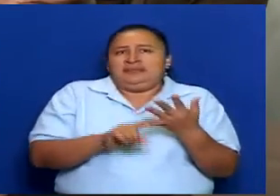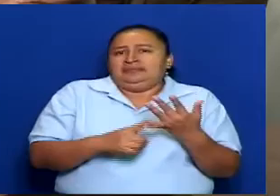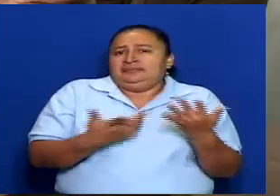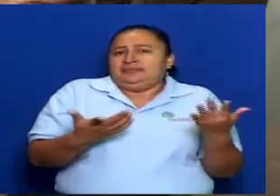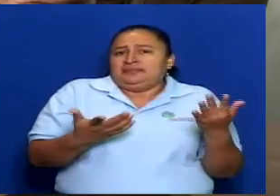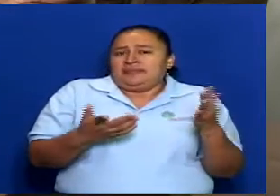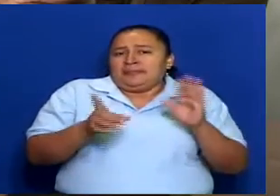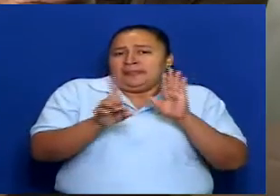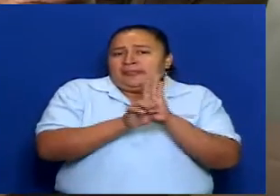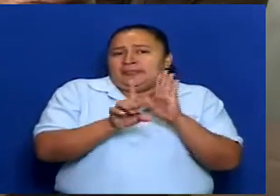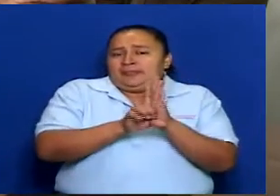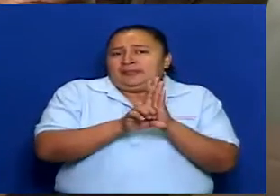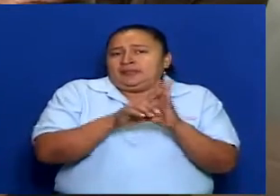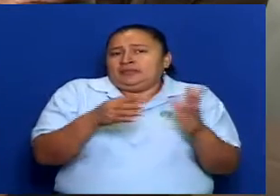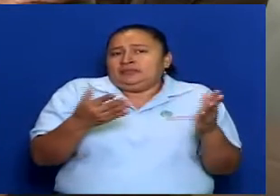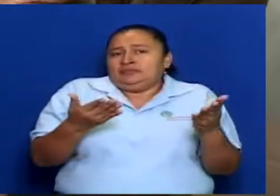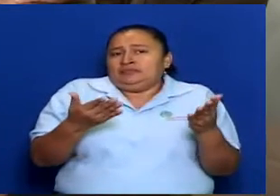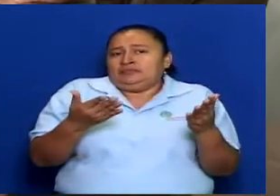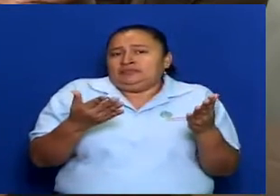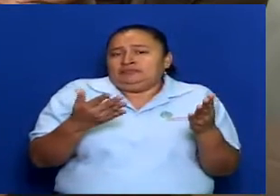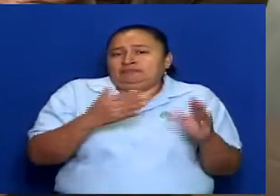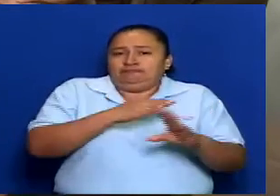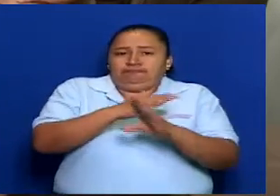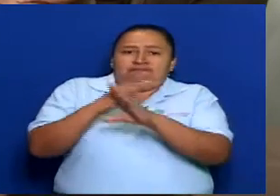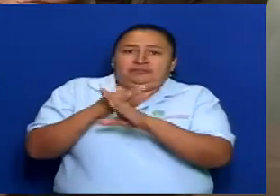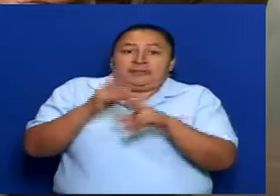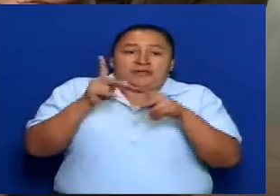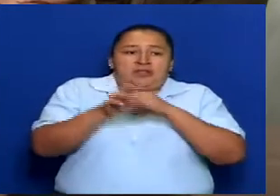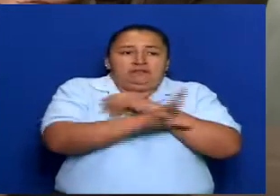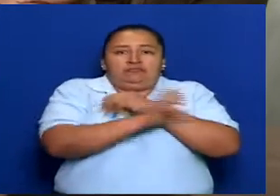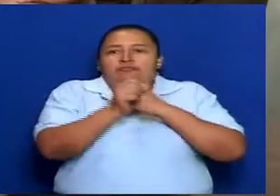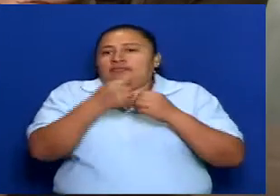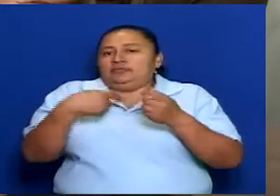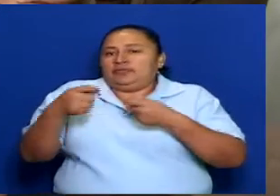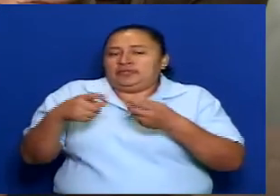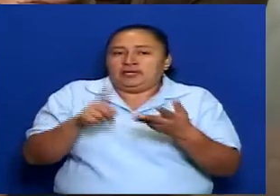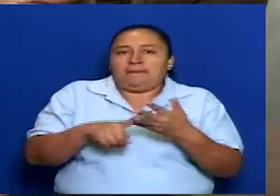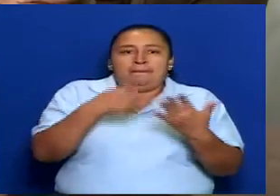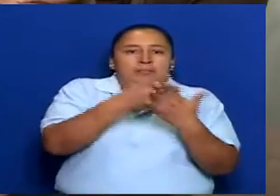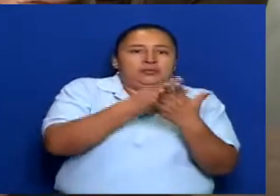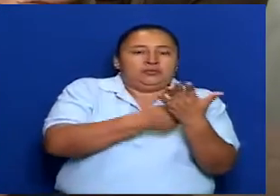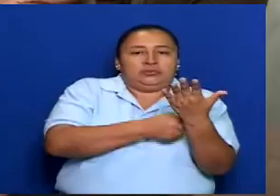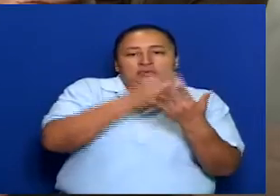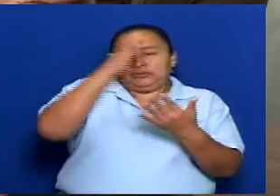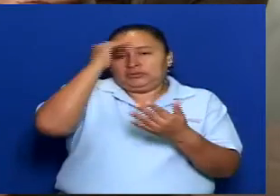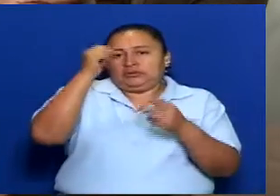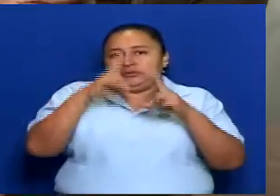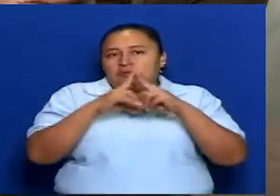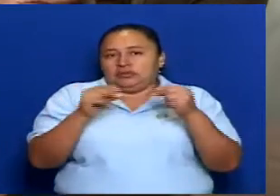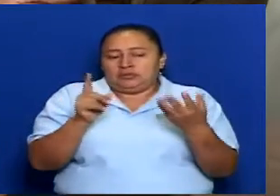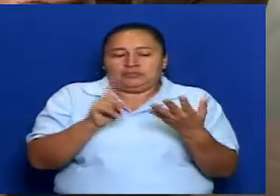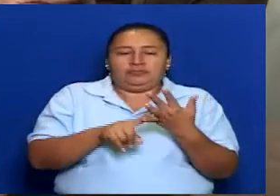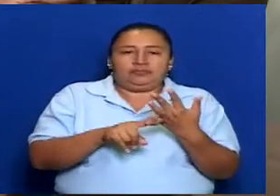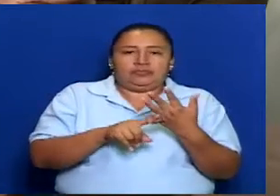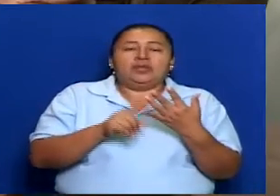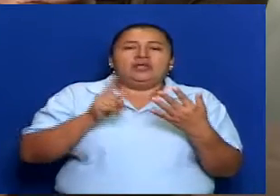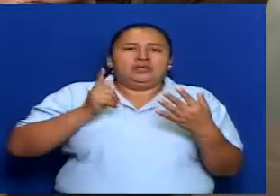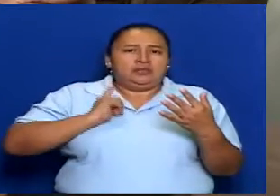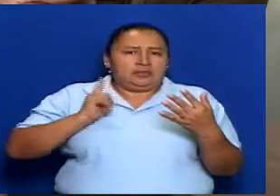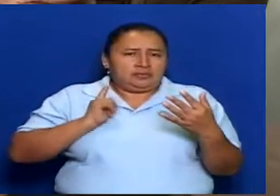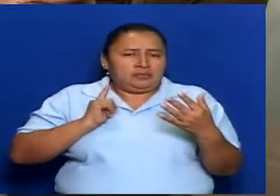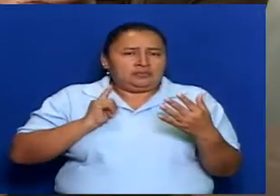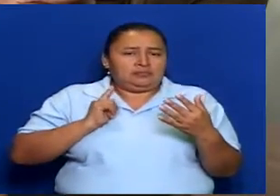contra la trata de personas, el presupuesto general de la República, tuvimos